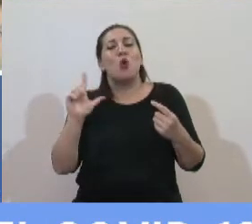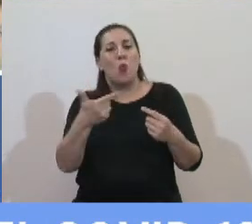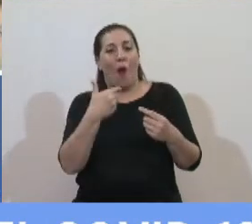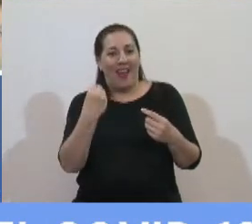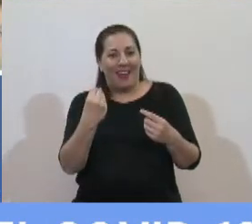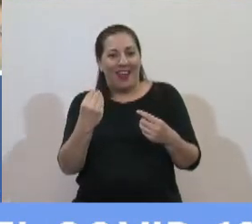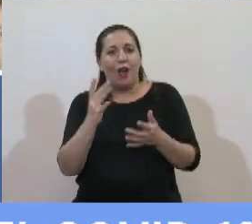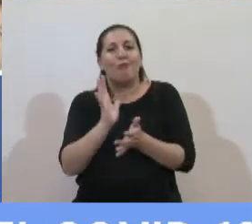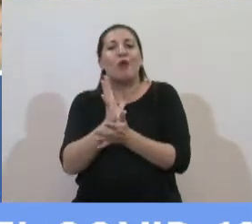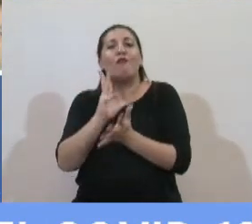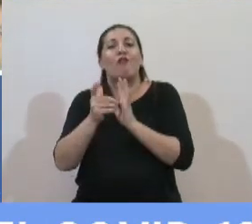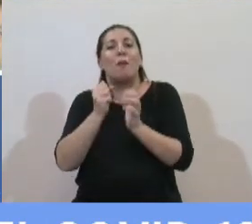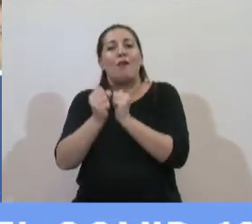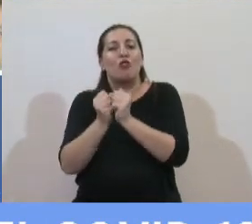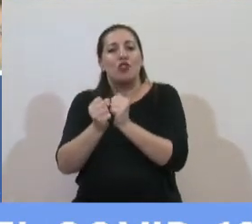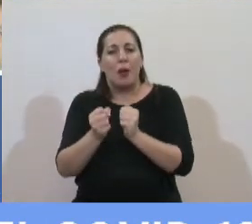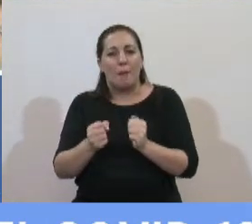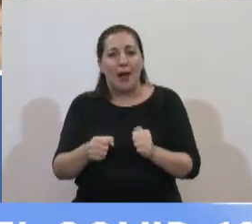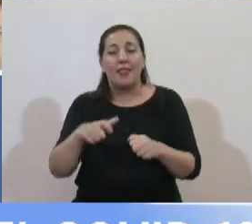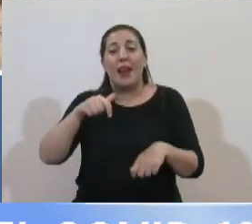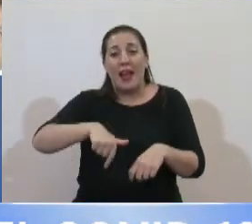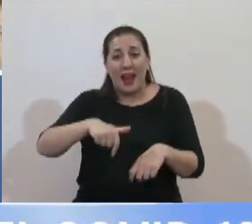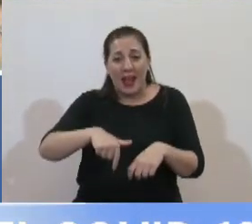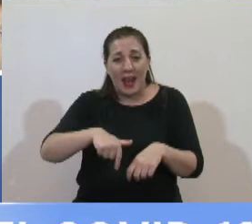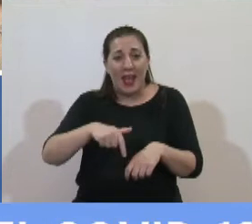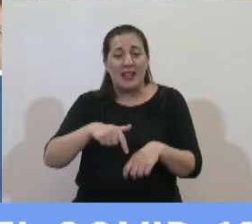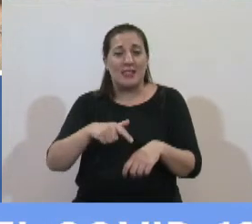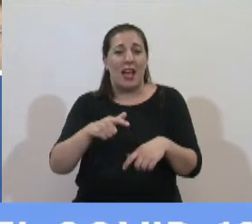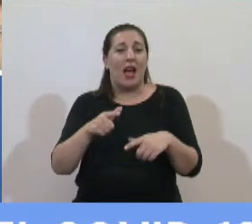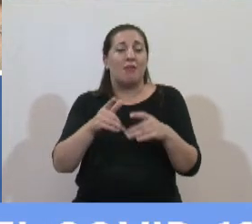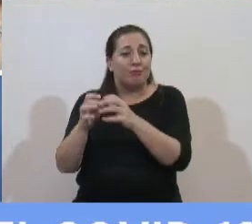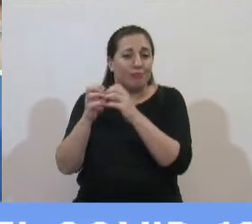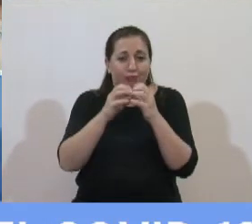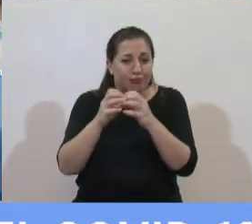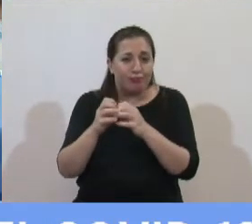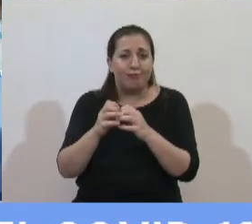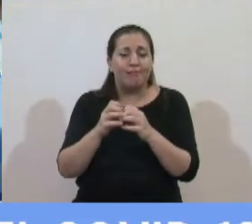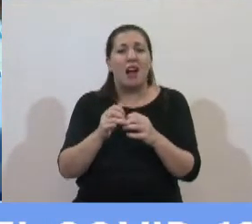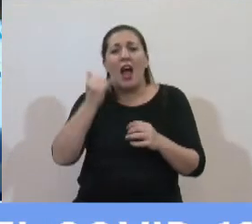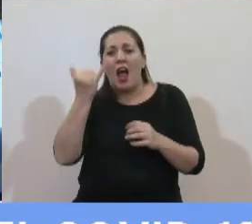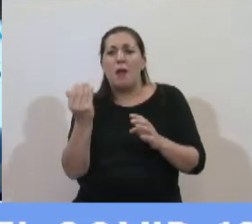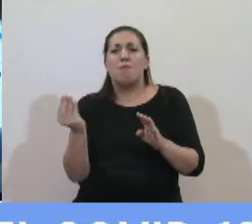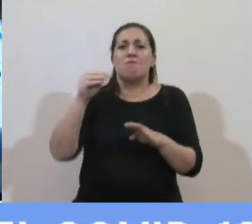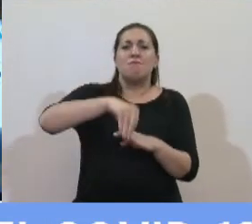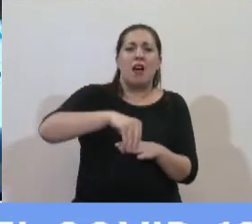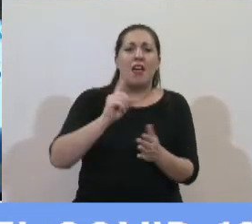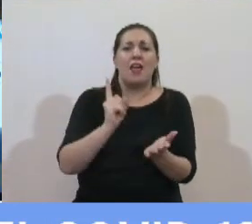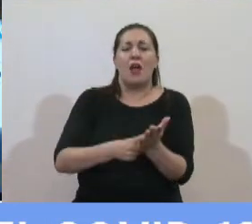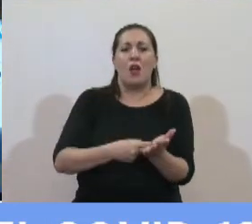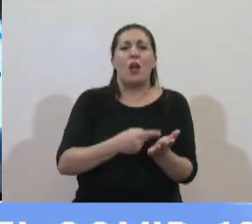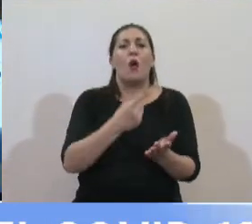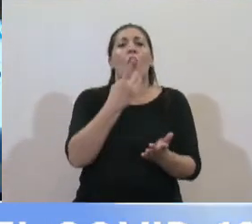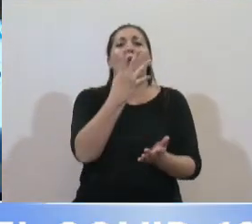es la paradoja en el marco del funcionamiento? en esta discusión se coló otro decreto se coló el decreto